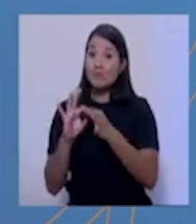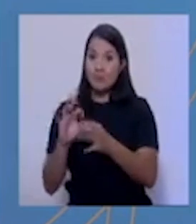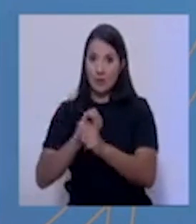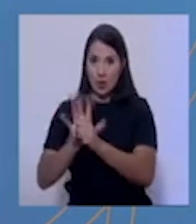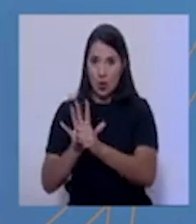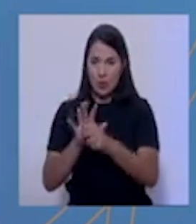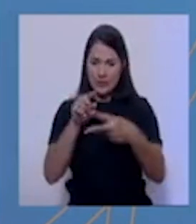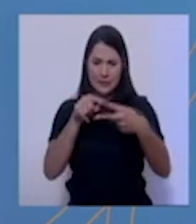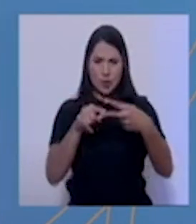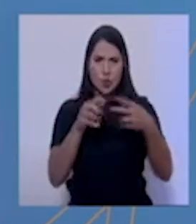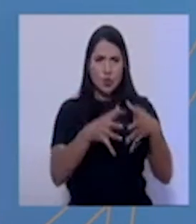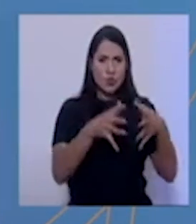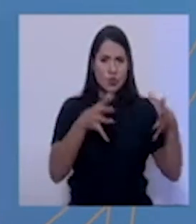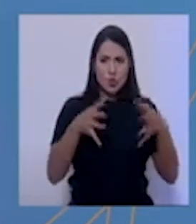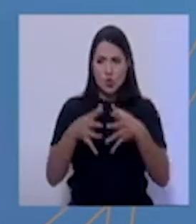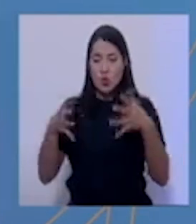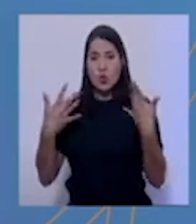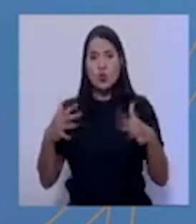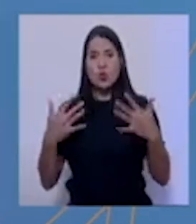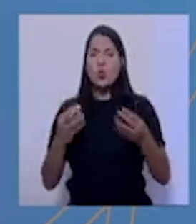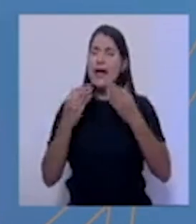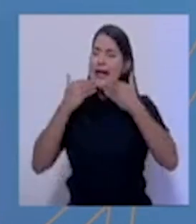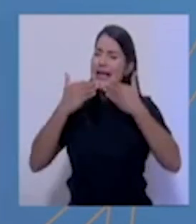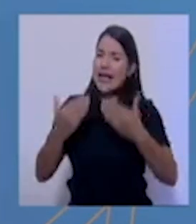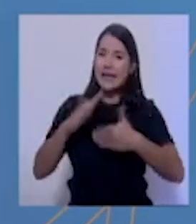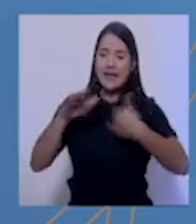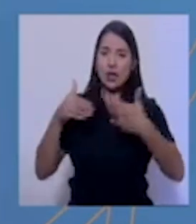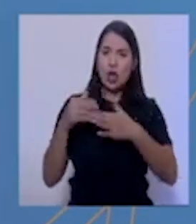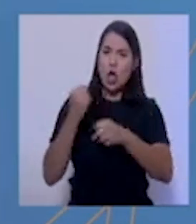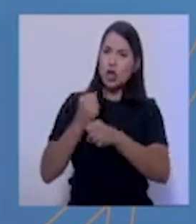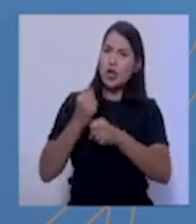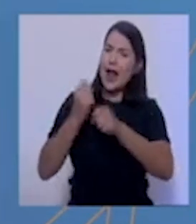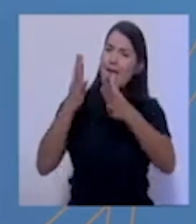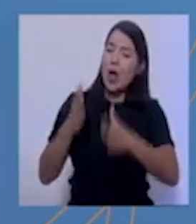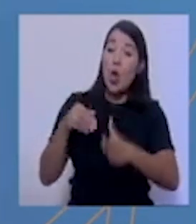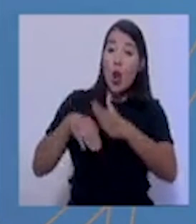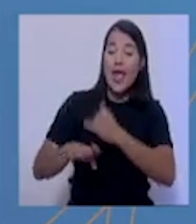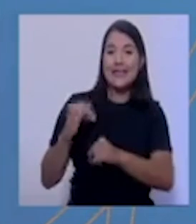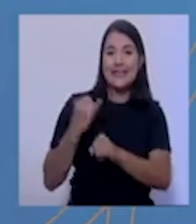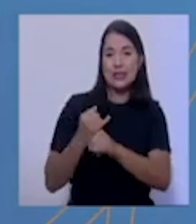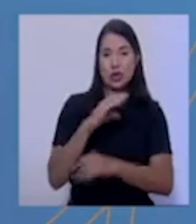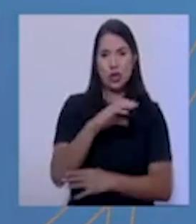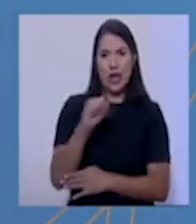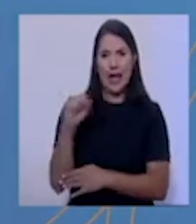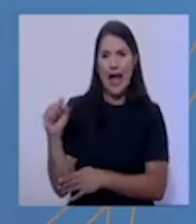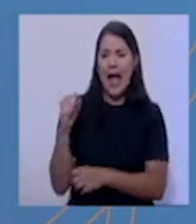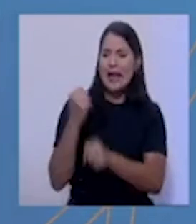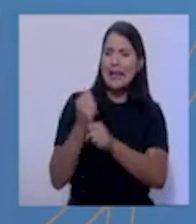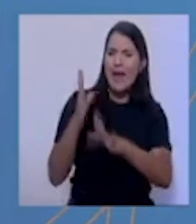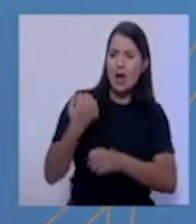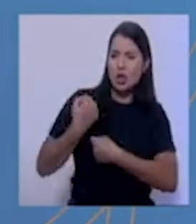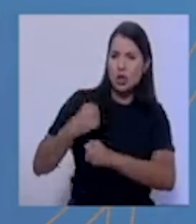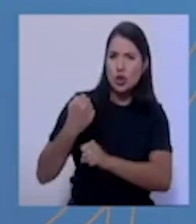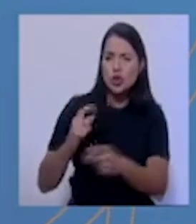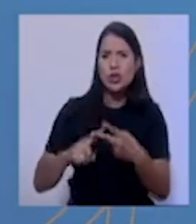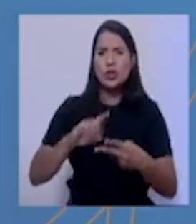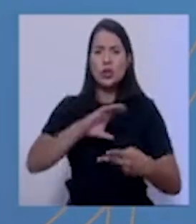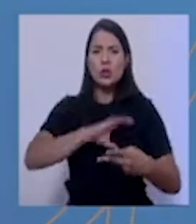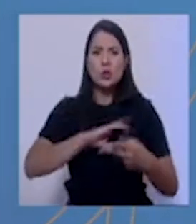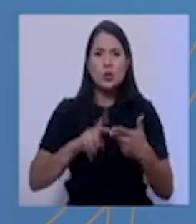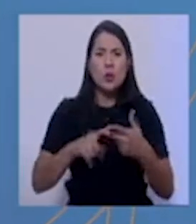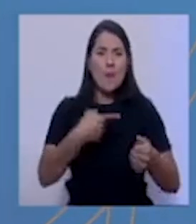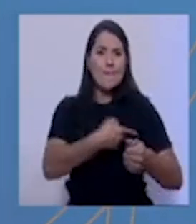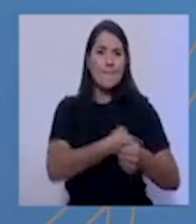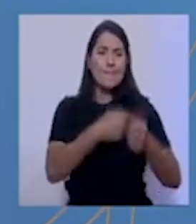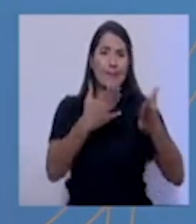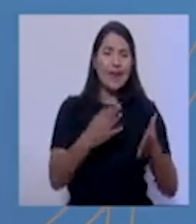todo el personal de la institución, desde el personal de aseo hasta el personal administrativo, personal de vigilancia, personal médico, personal de enfermería,